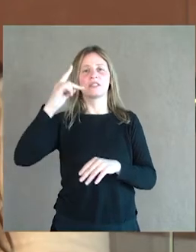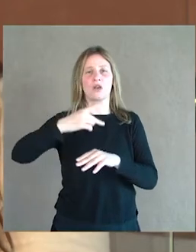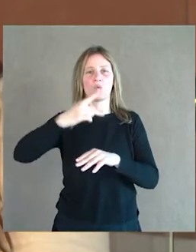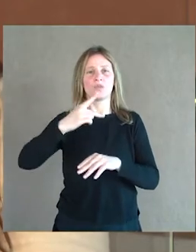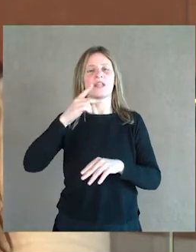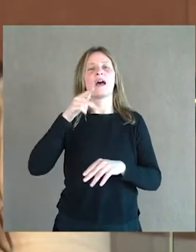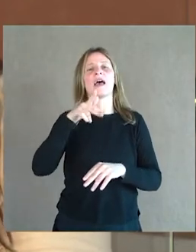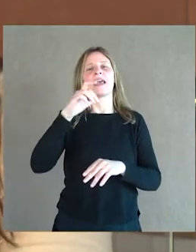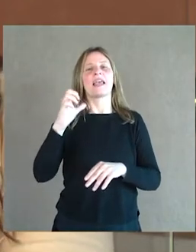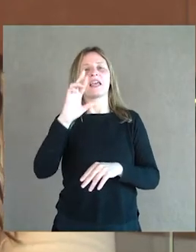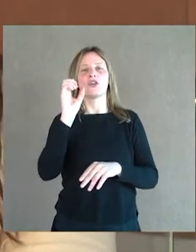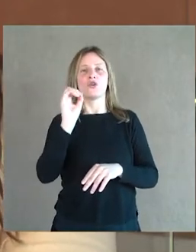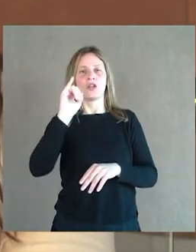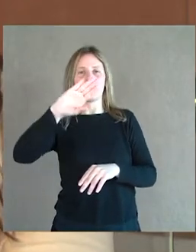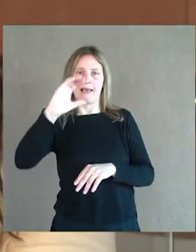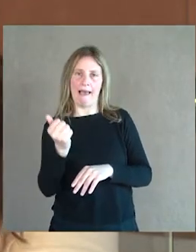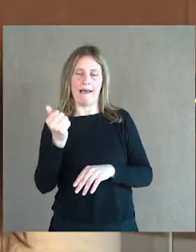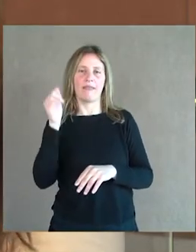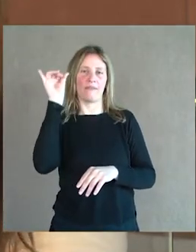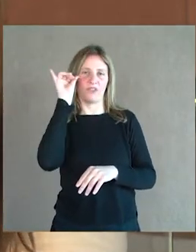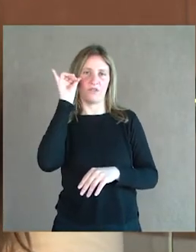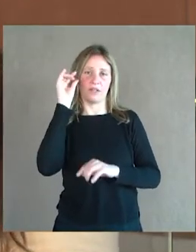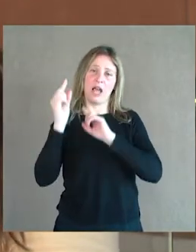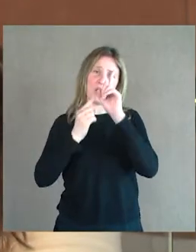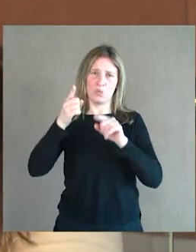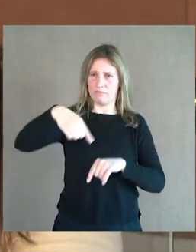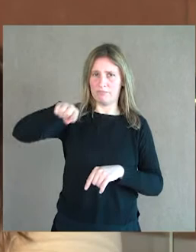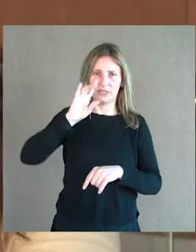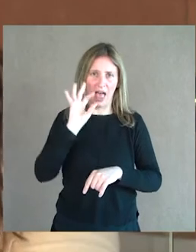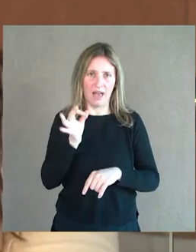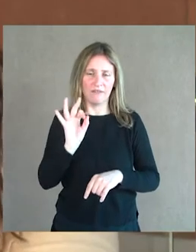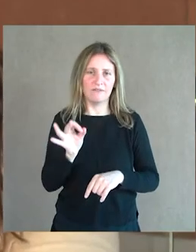Heroica de Beethoven. Como algunos ya sabrán,